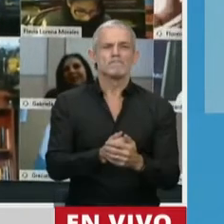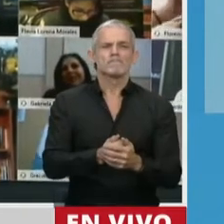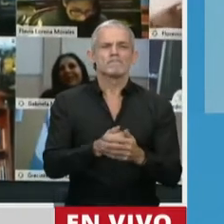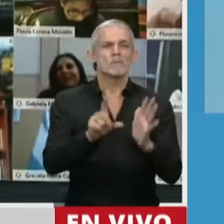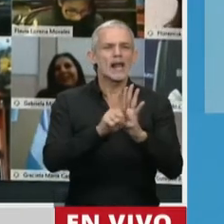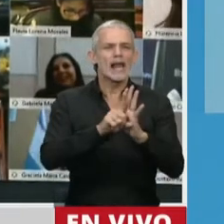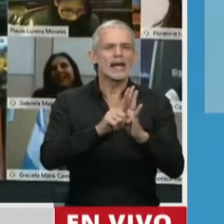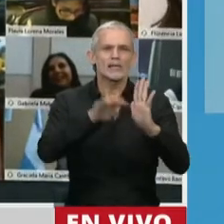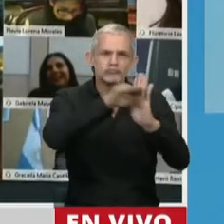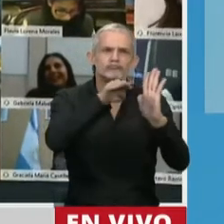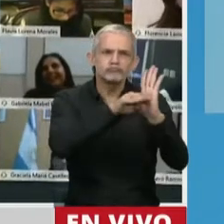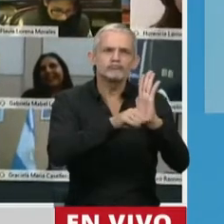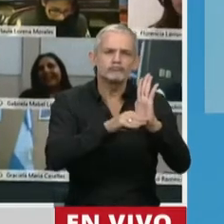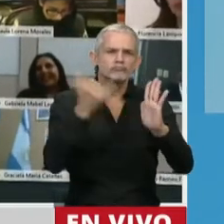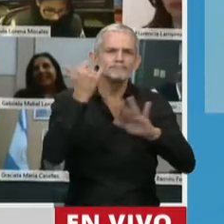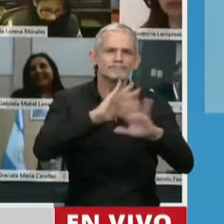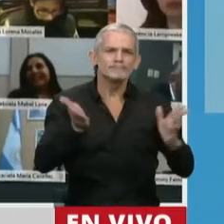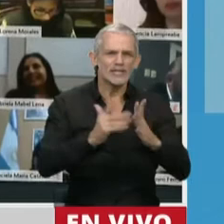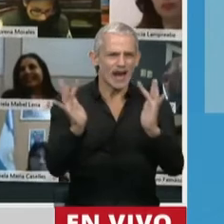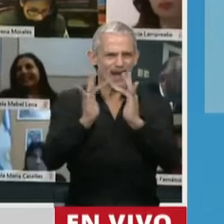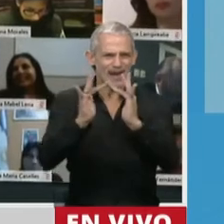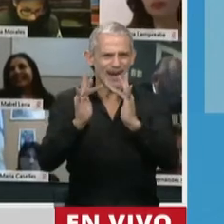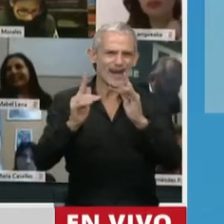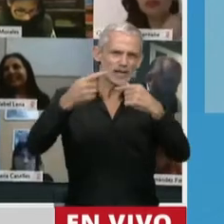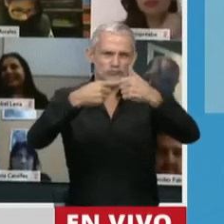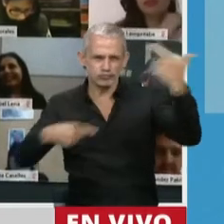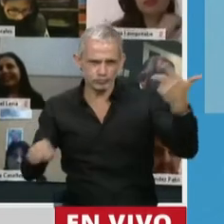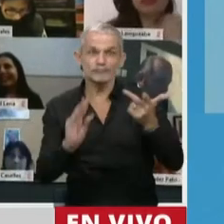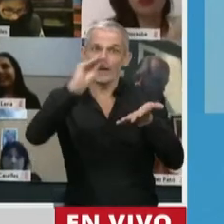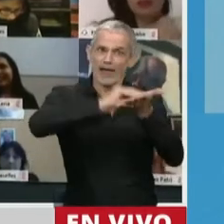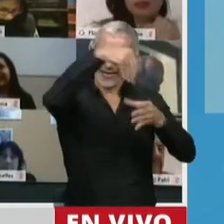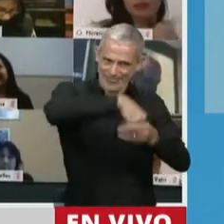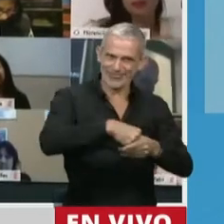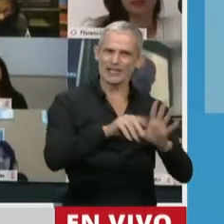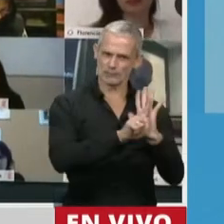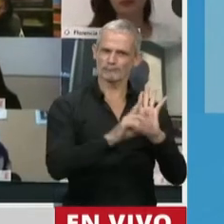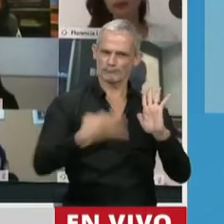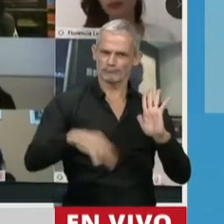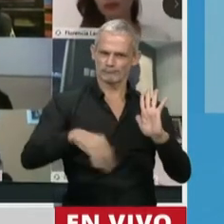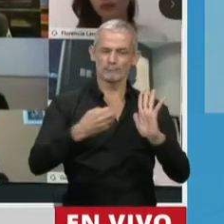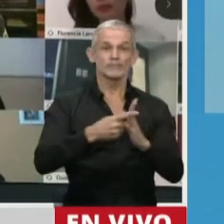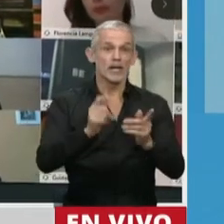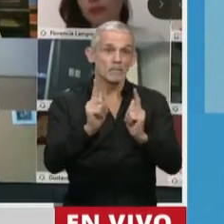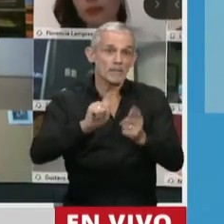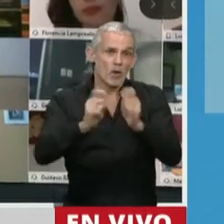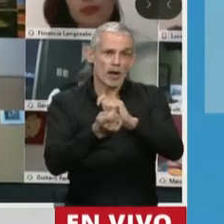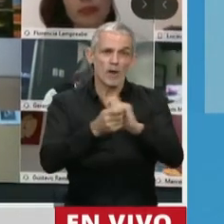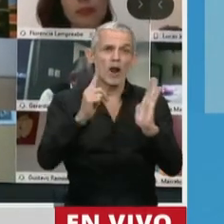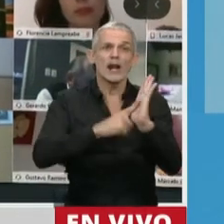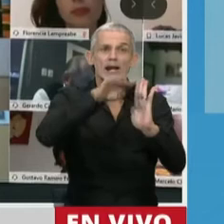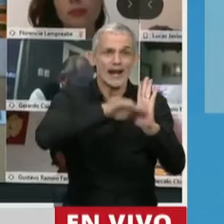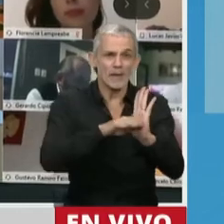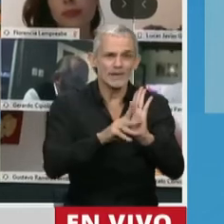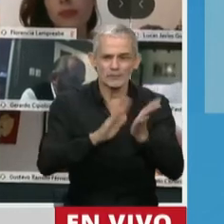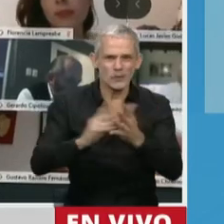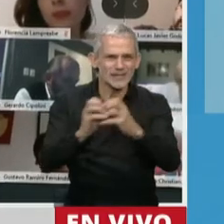normaliza la aplicación de la virtualidad a todo el sistema educativo, así como hemos modificado nuestro reglamento en